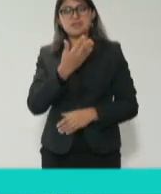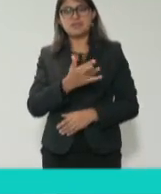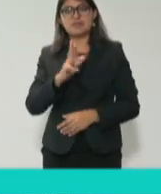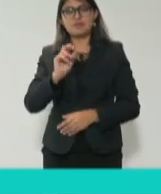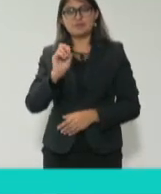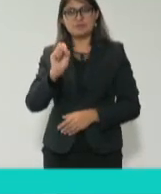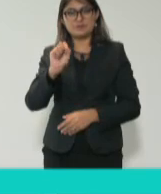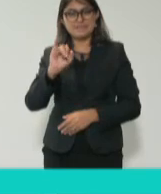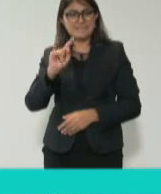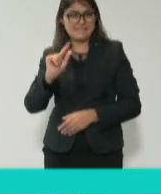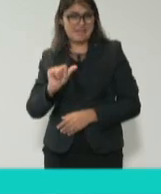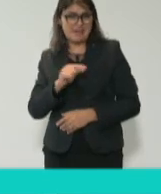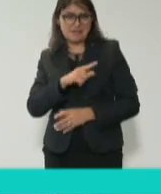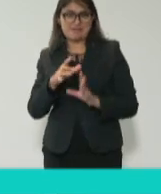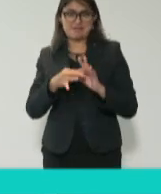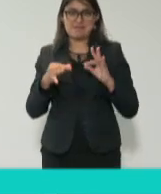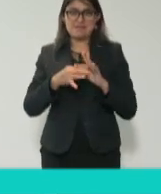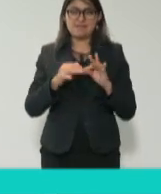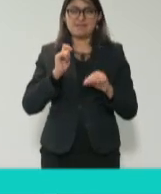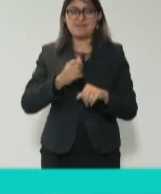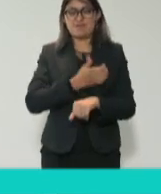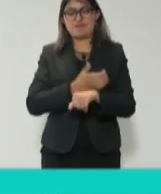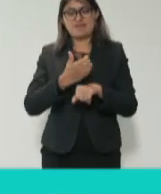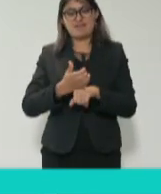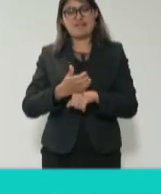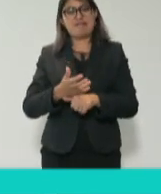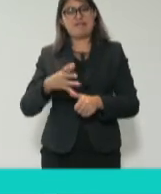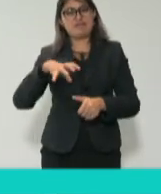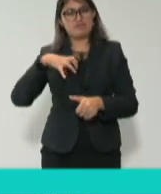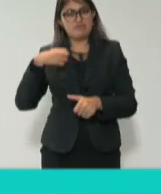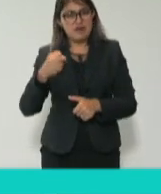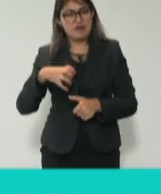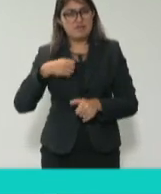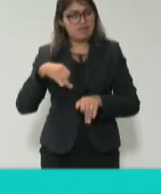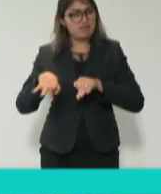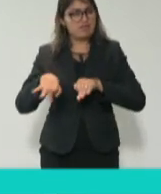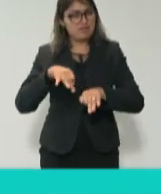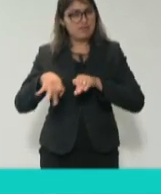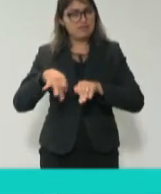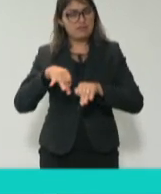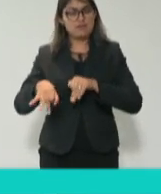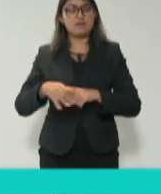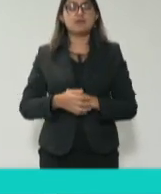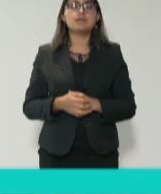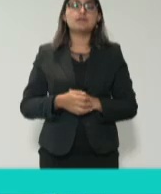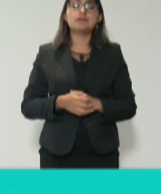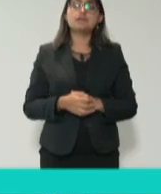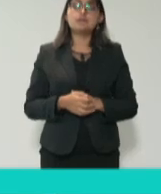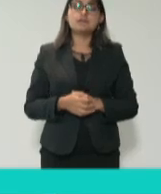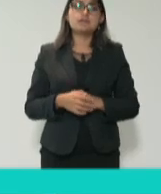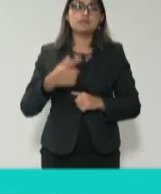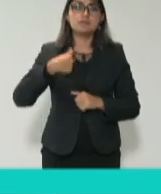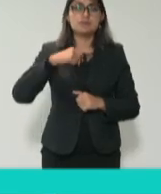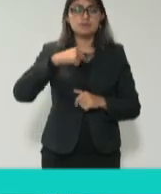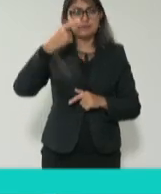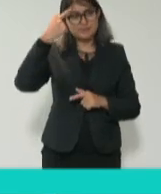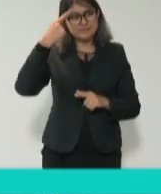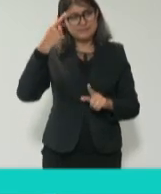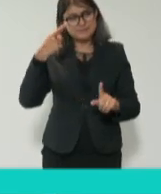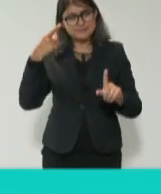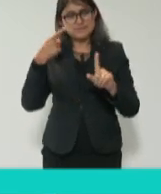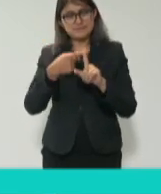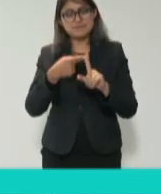pues ya compañeras de viejas batallas, la verdad ya llevamos un buen rato en este tema, creemos en esto y por eso agradezco